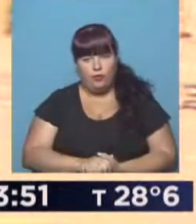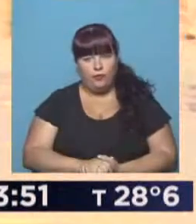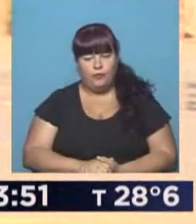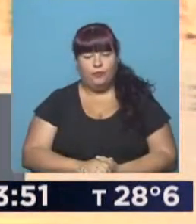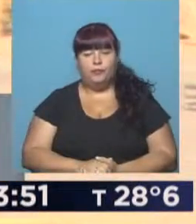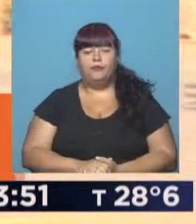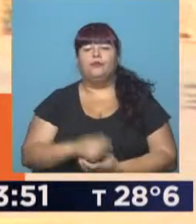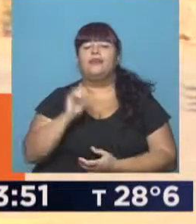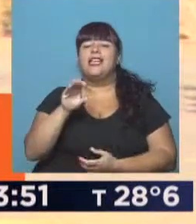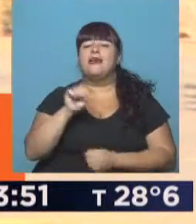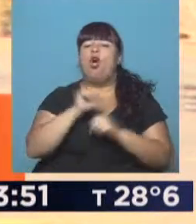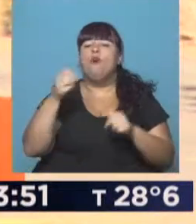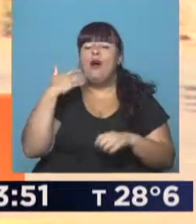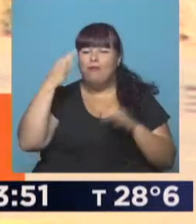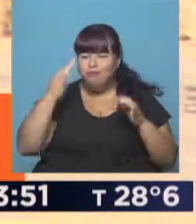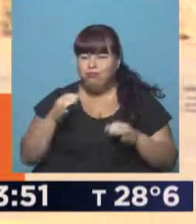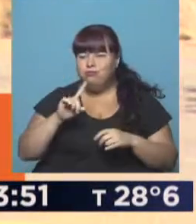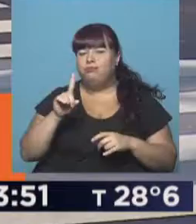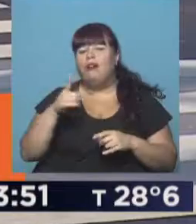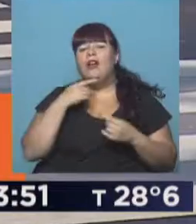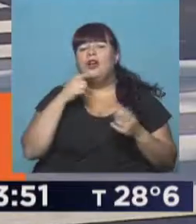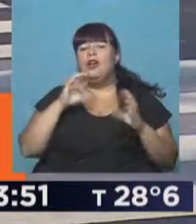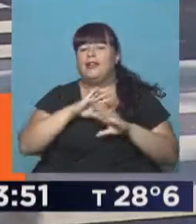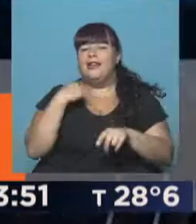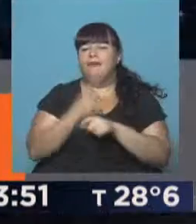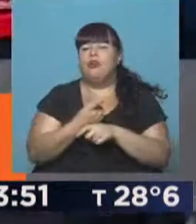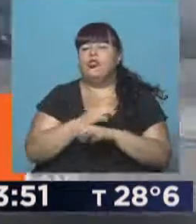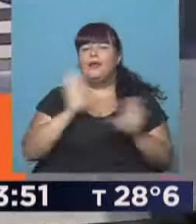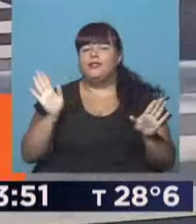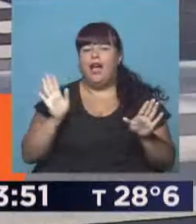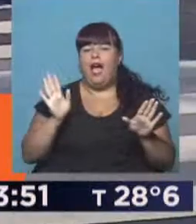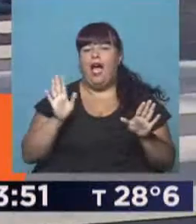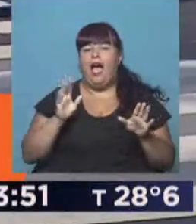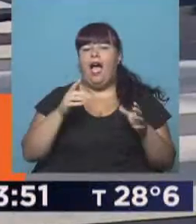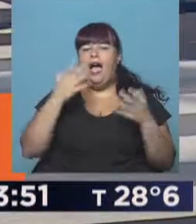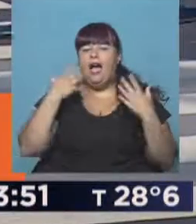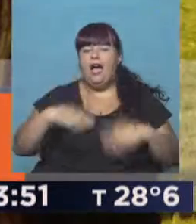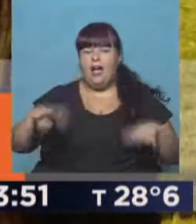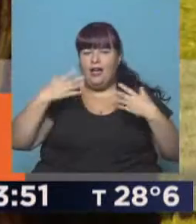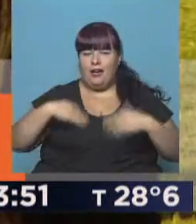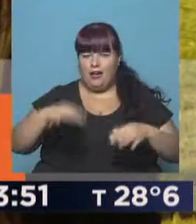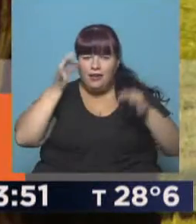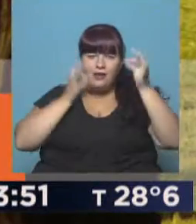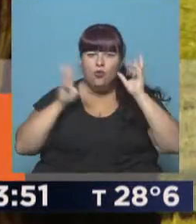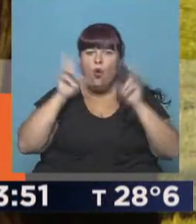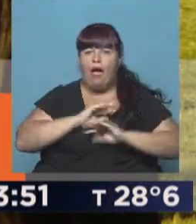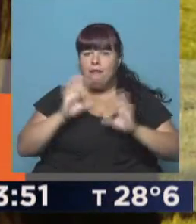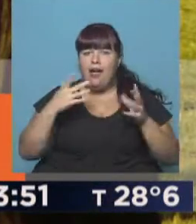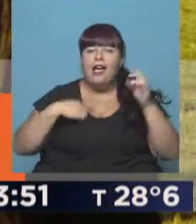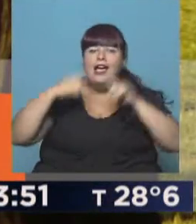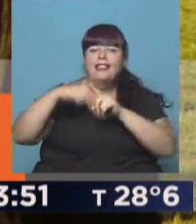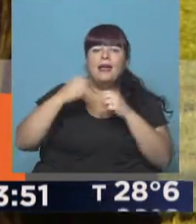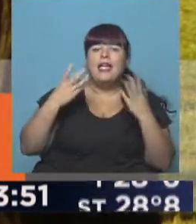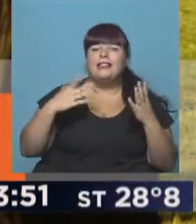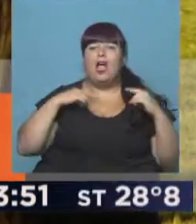El golpe de calor es, hemos perdido la posibilidad de perder calor nosotros o de regular la temperatura con